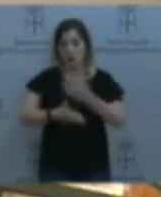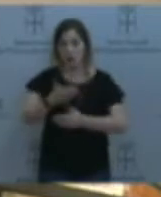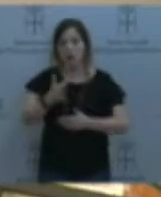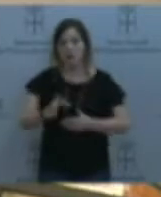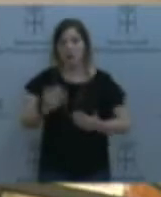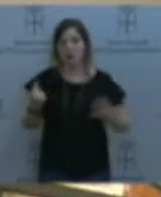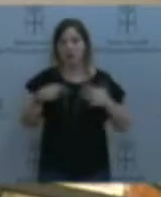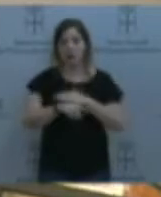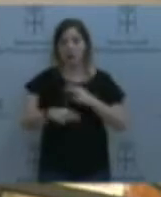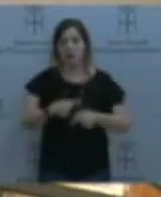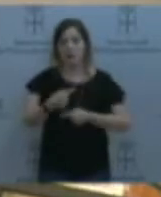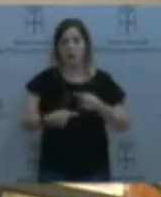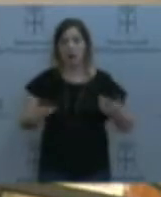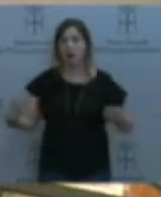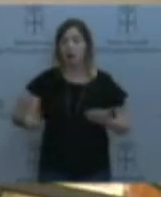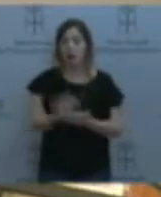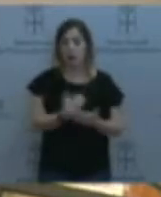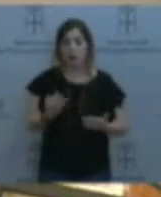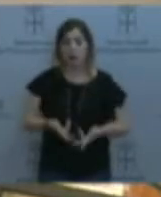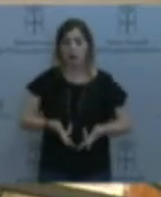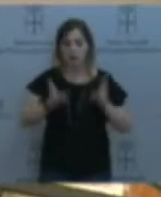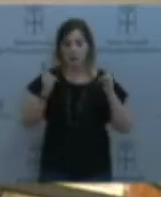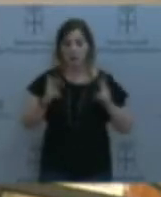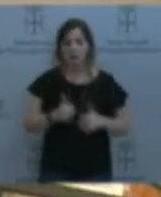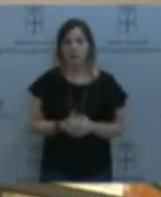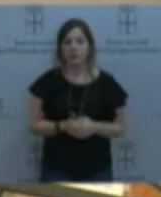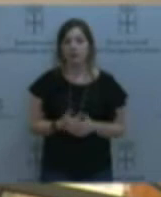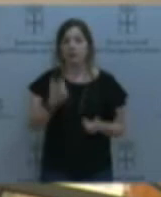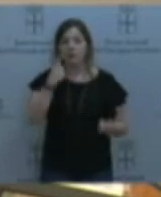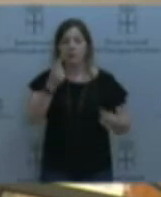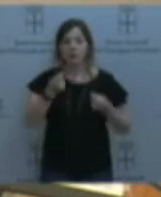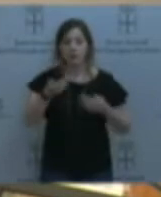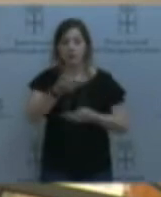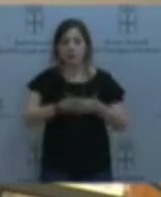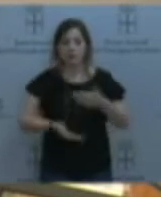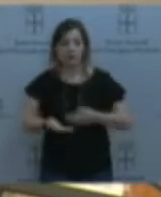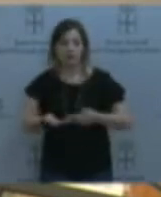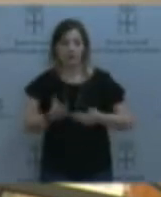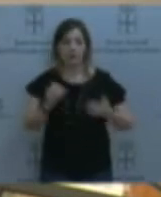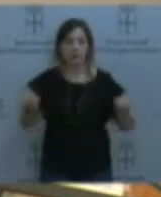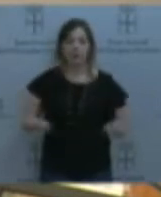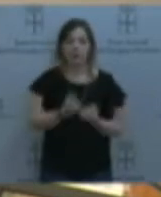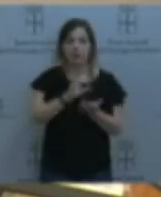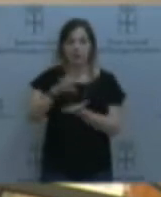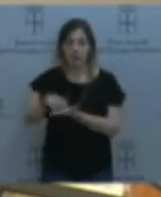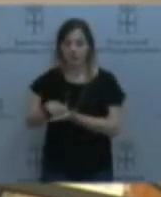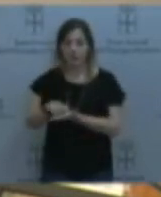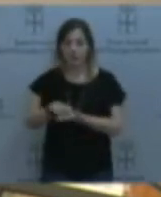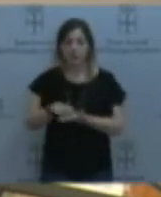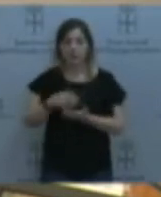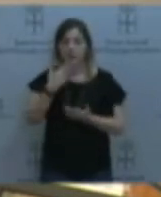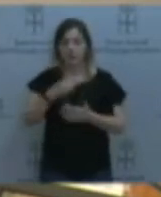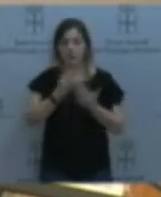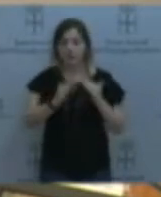autorizados. Se coordina toda la acción de los centros desde la sección de centros de menores. ¿Cuántas plazas tenemos?